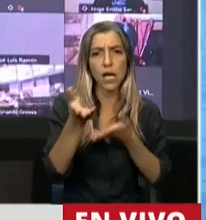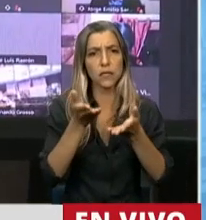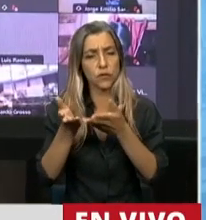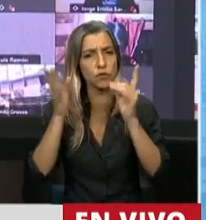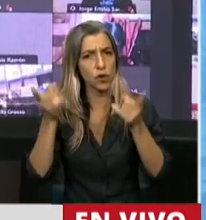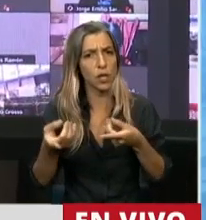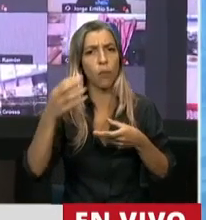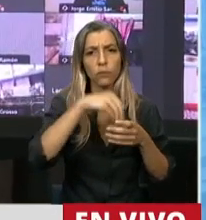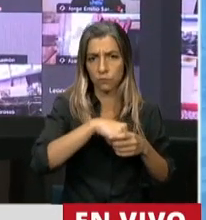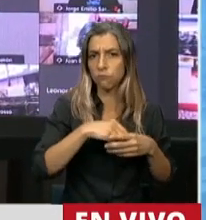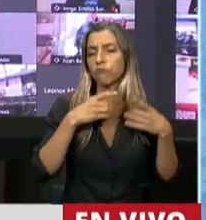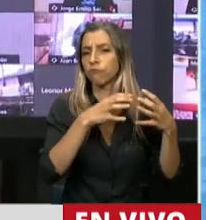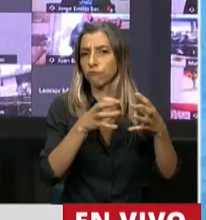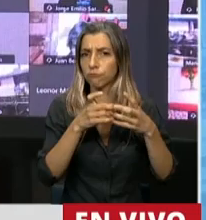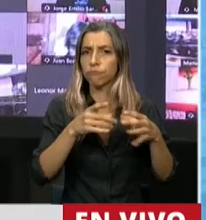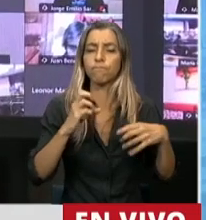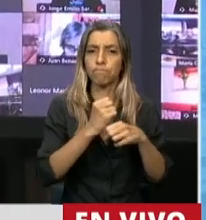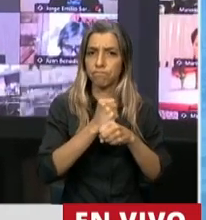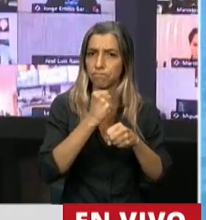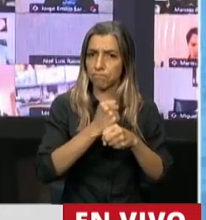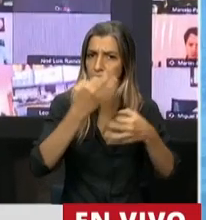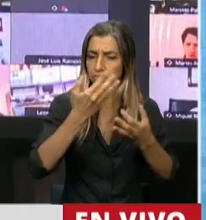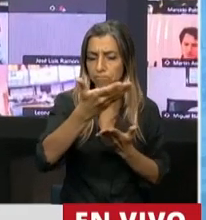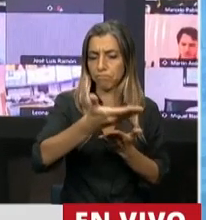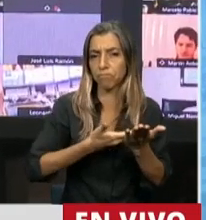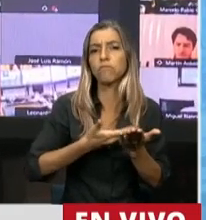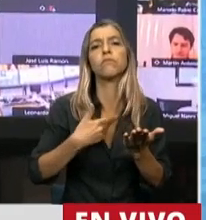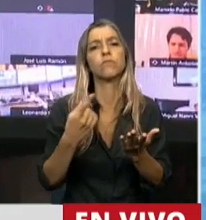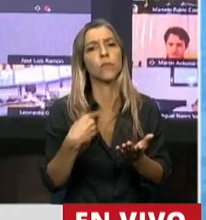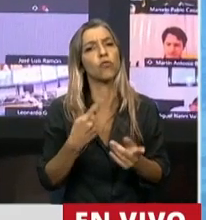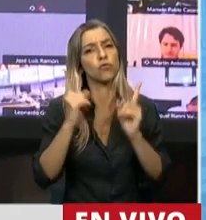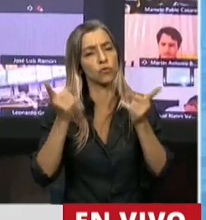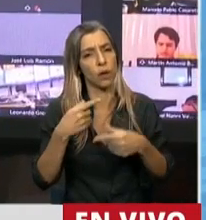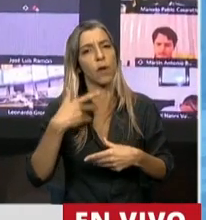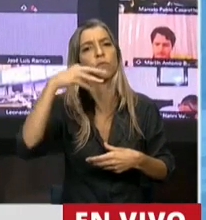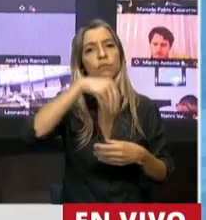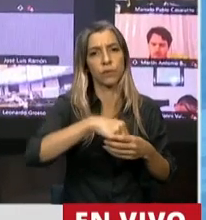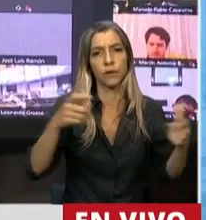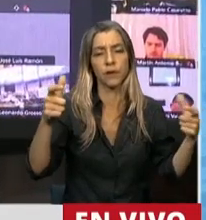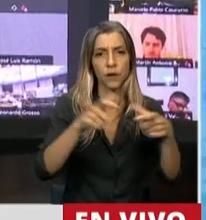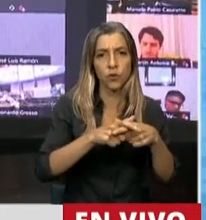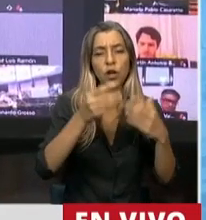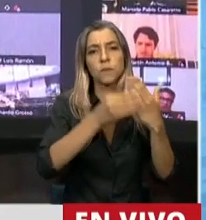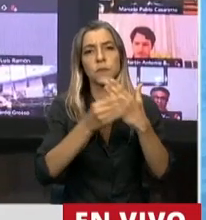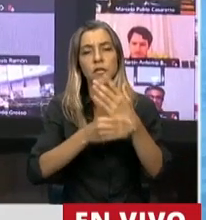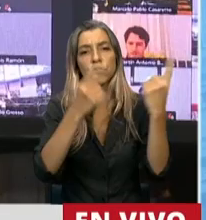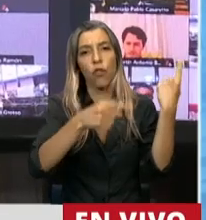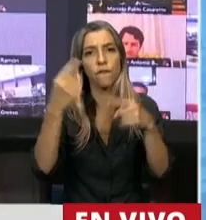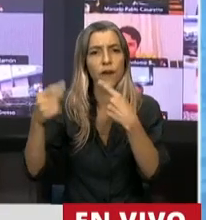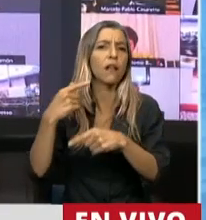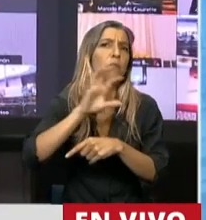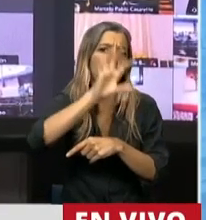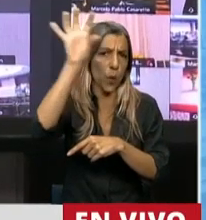asesoras de distintos bloques. Donde hemos también mantenido reuniones con ministros y ministras de distintas